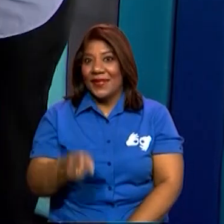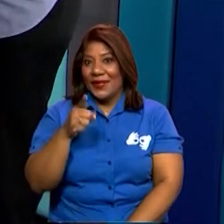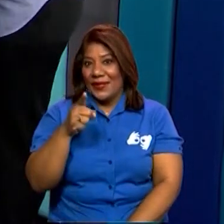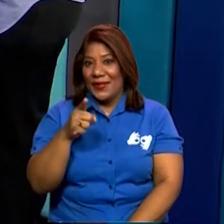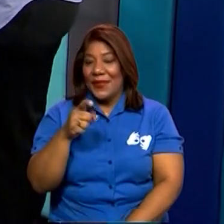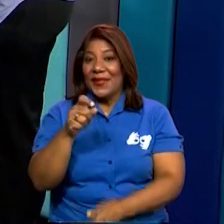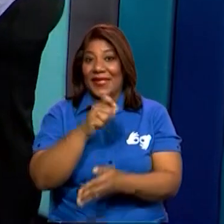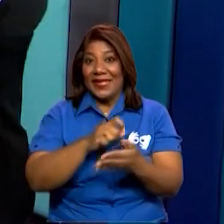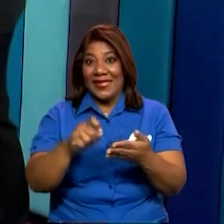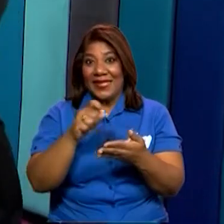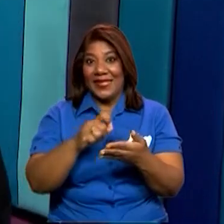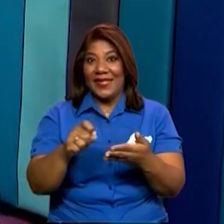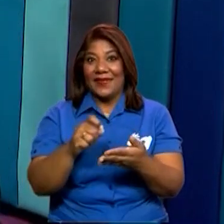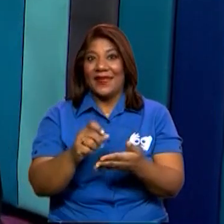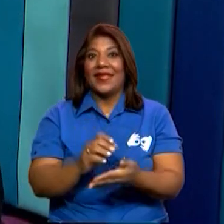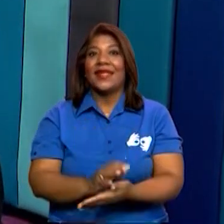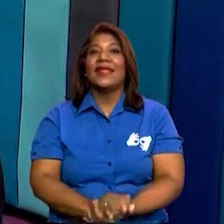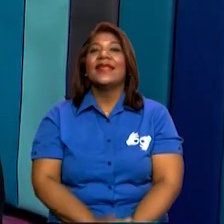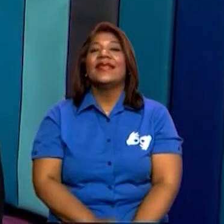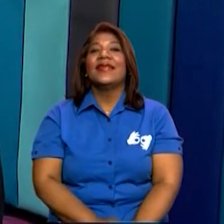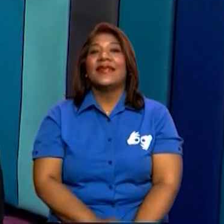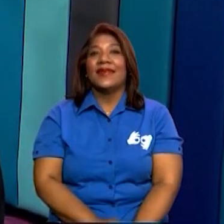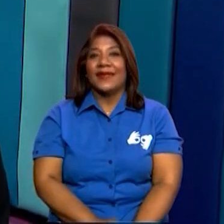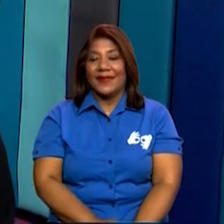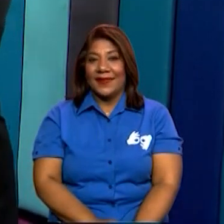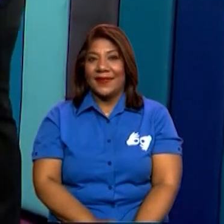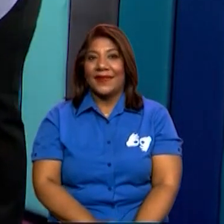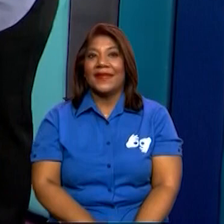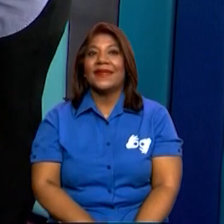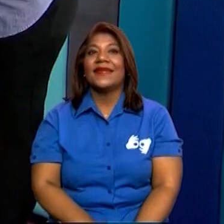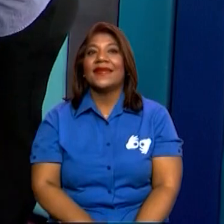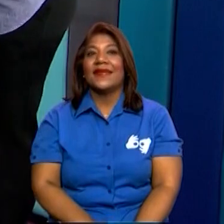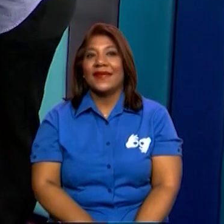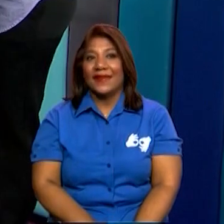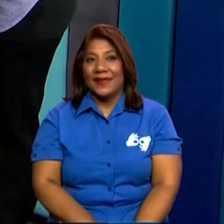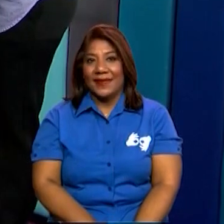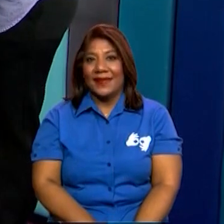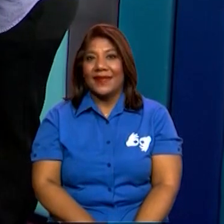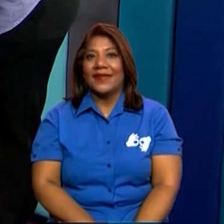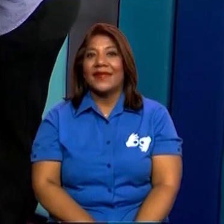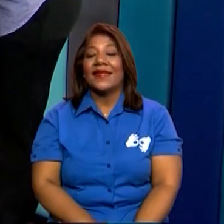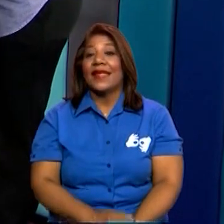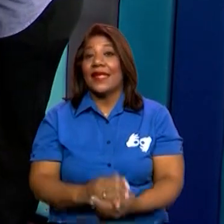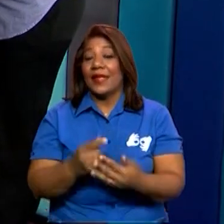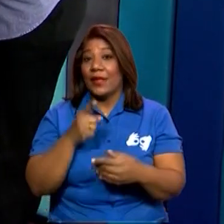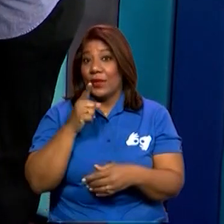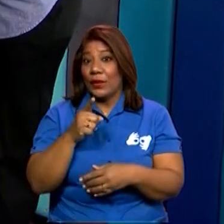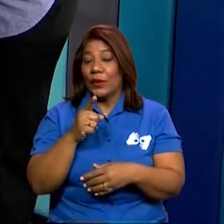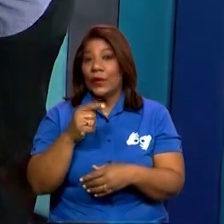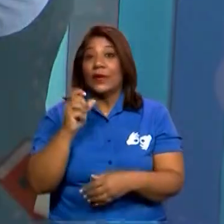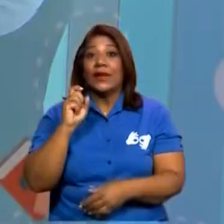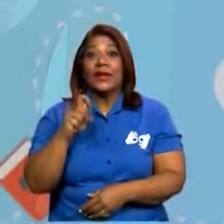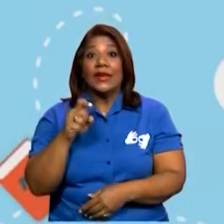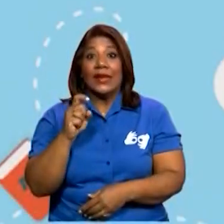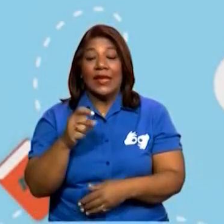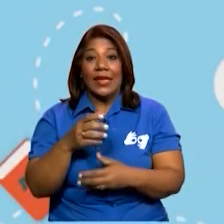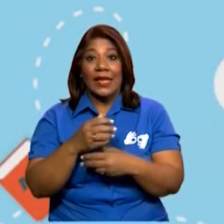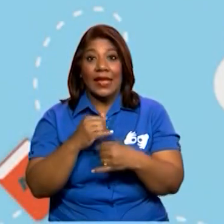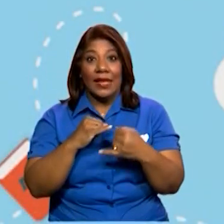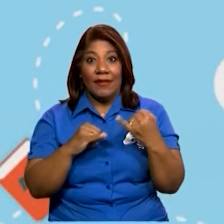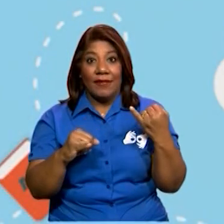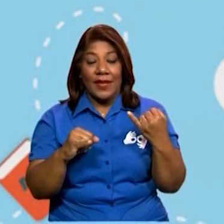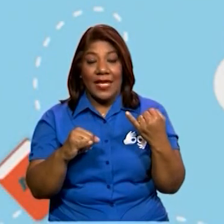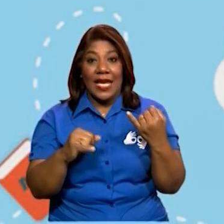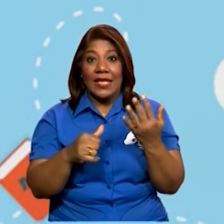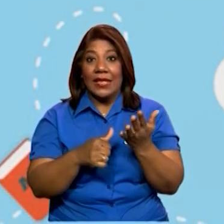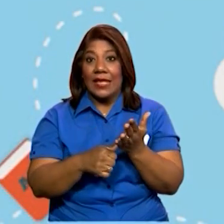carta. Vamos a lo siguiente. Vamos. Orienta al niño para que al finalizar la carta